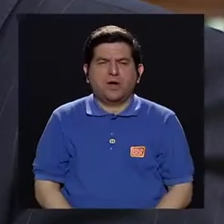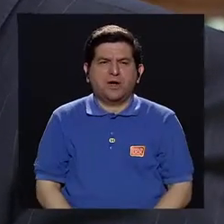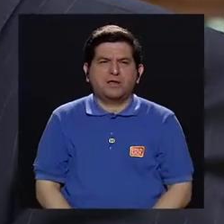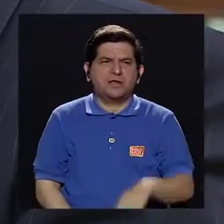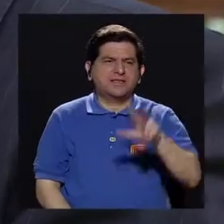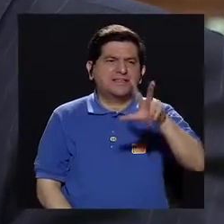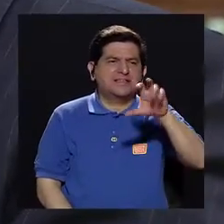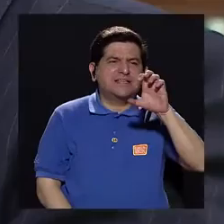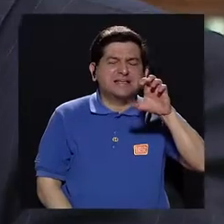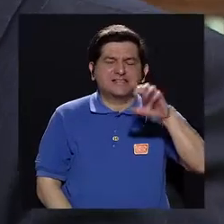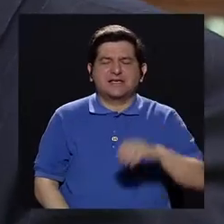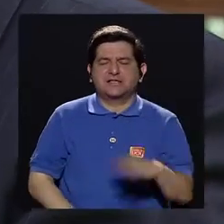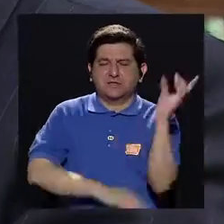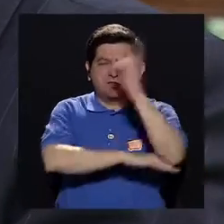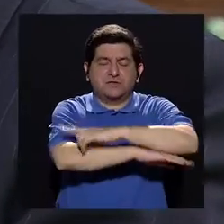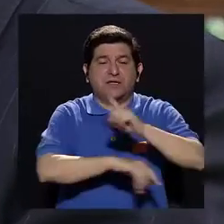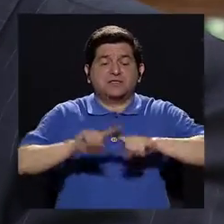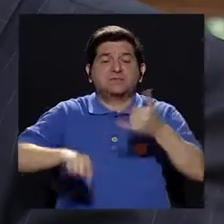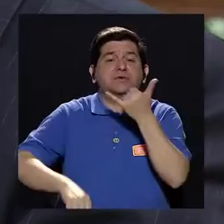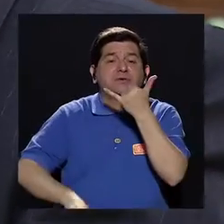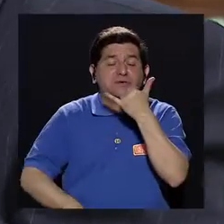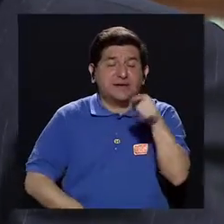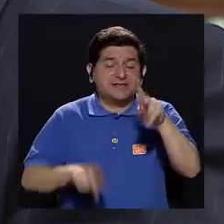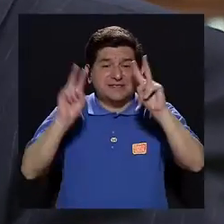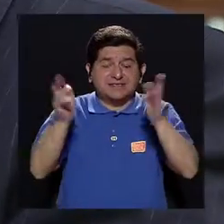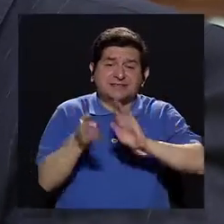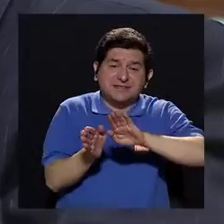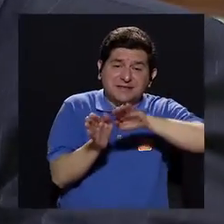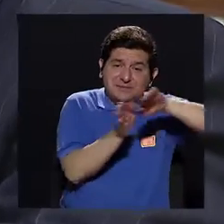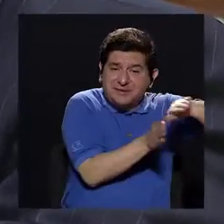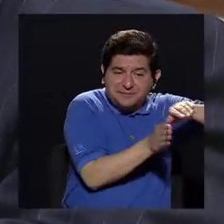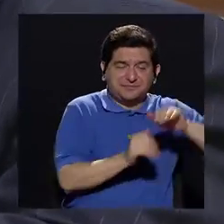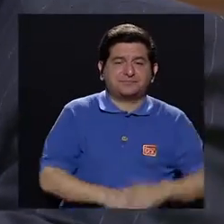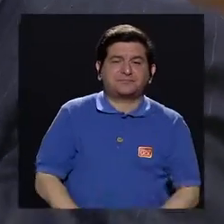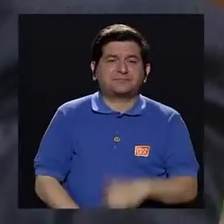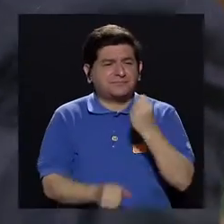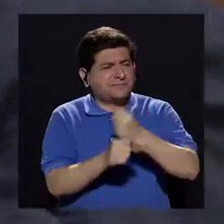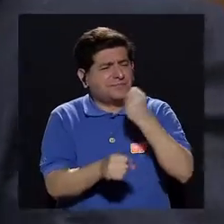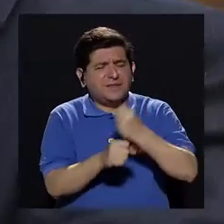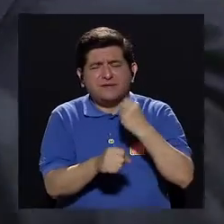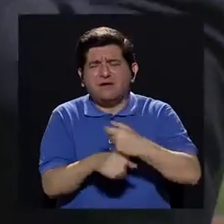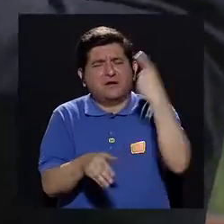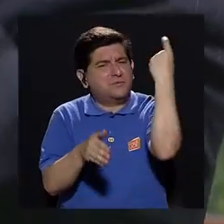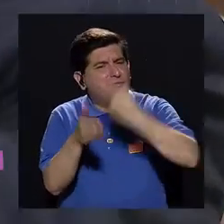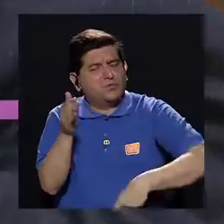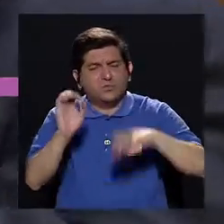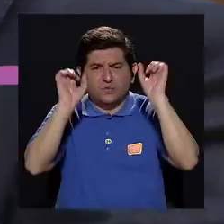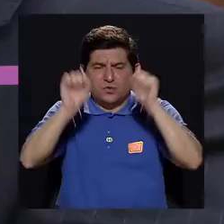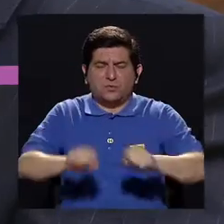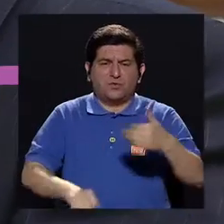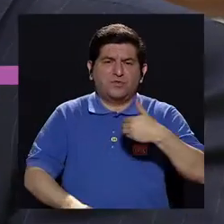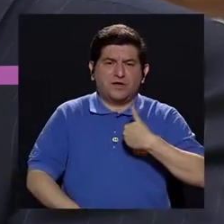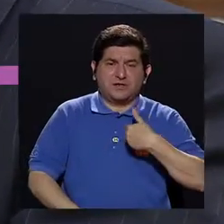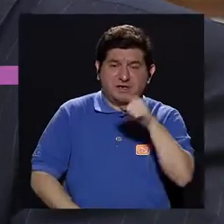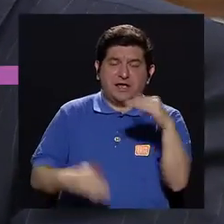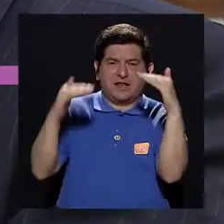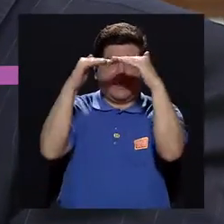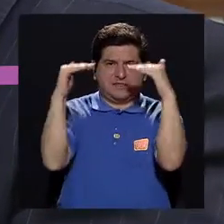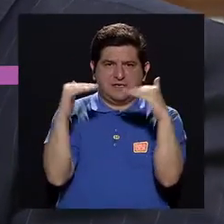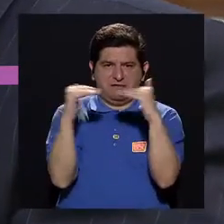en 300 días. Lo que pasa es que, claro, eso es un tema aparte, pero hay que trabajar mucho para llegar a esos